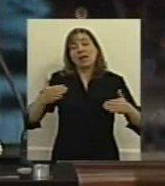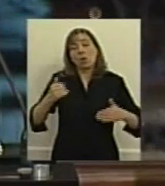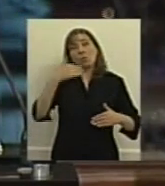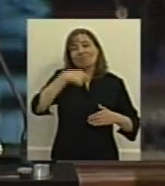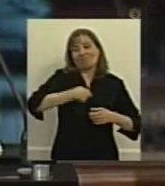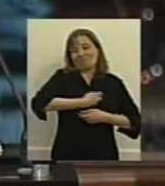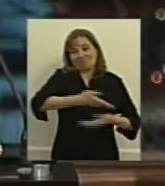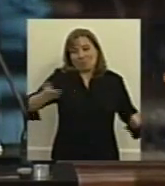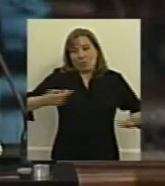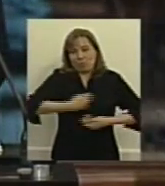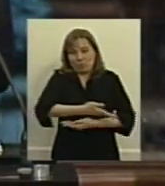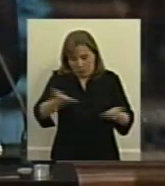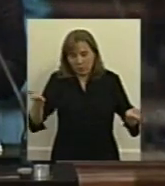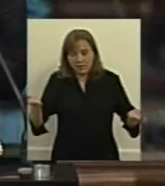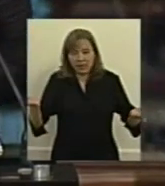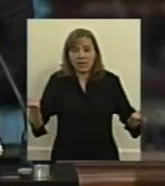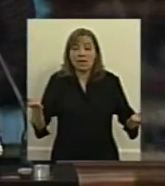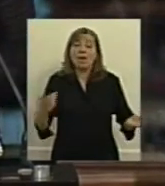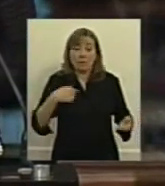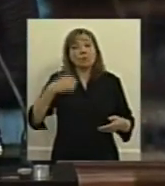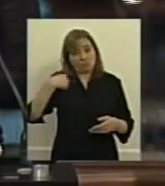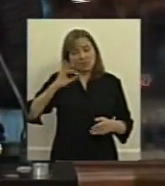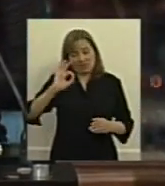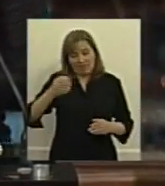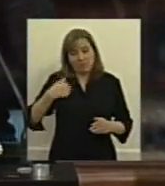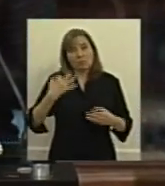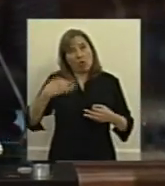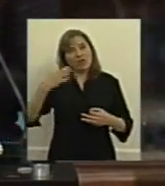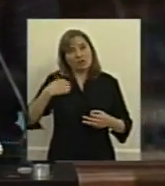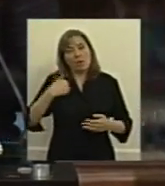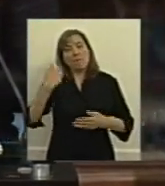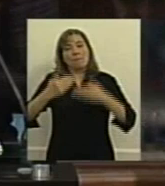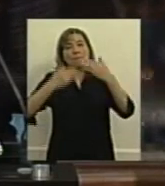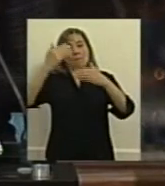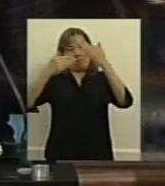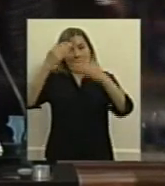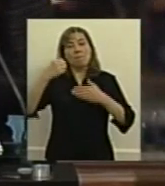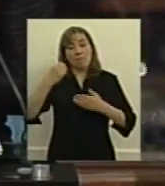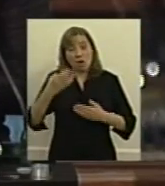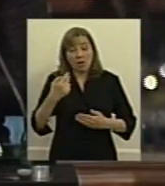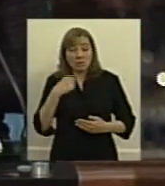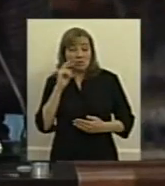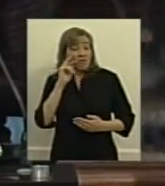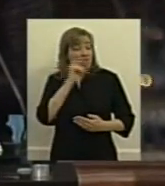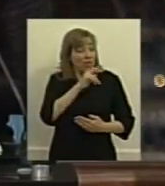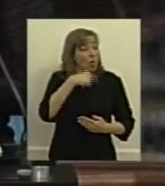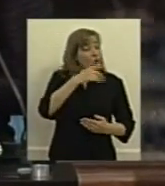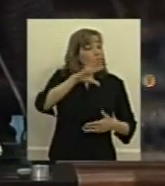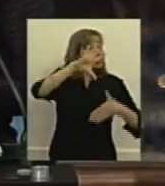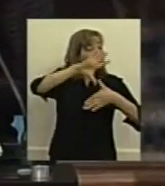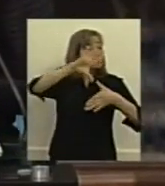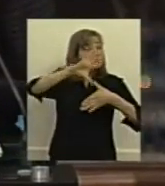mejorar y profundizar pero que también debemos decirlo cuando lo vemos en comparación con otros países de la región